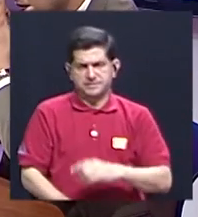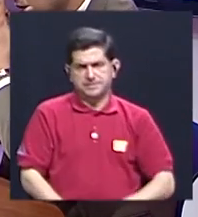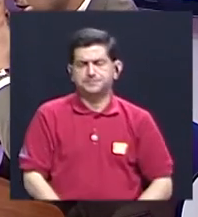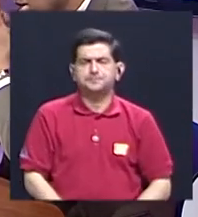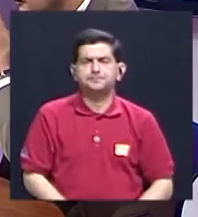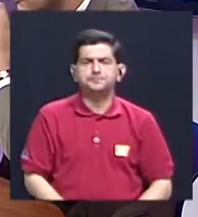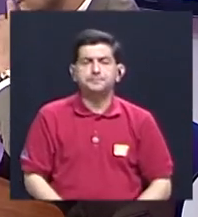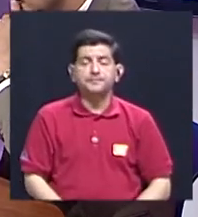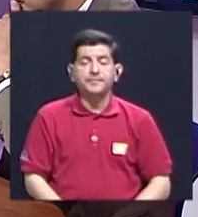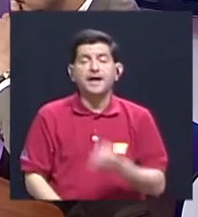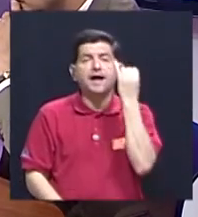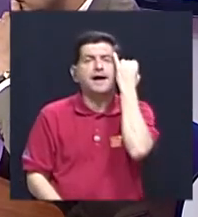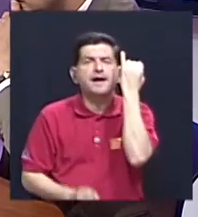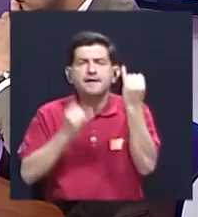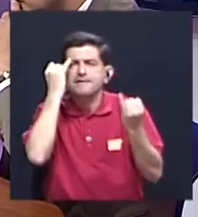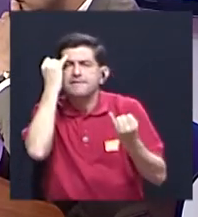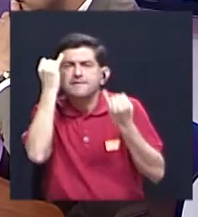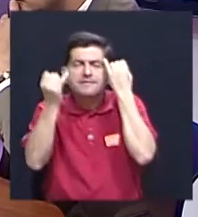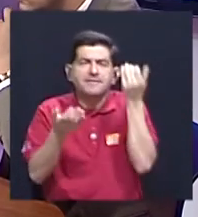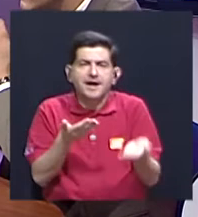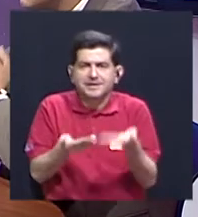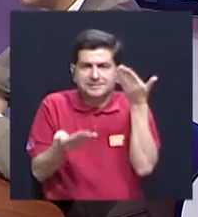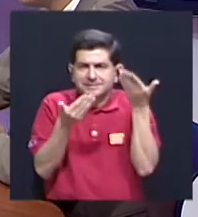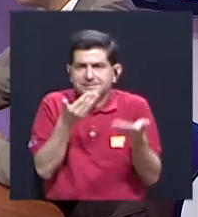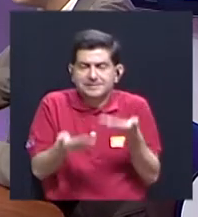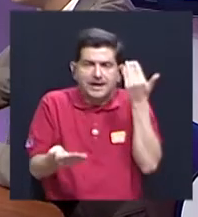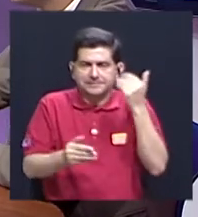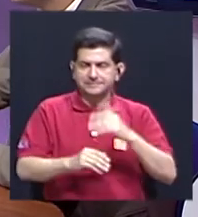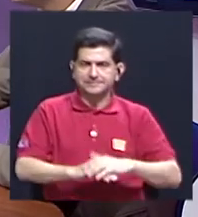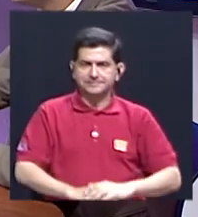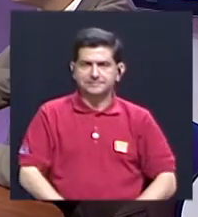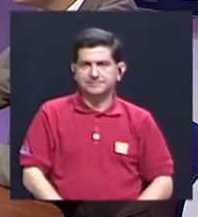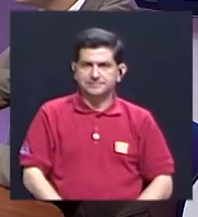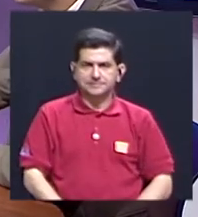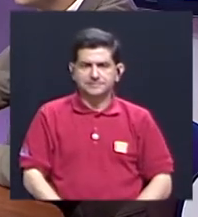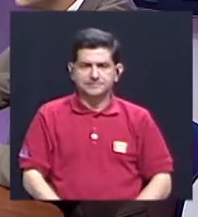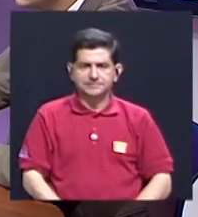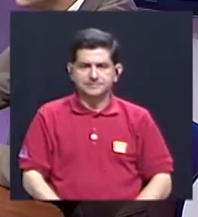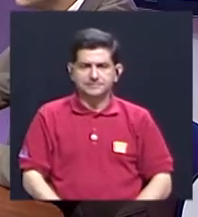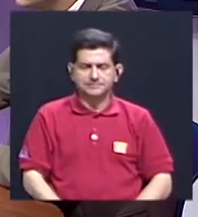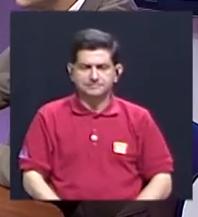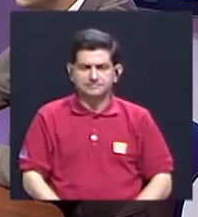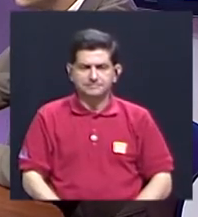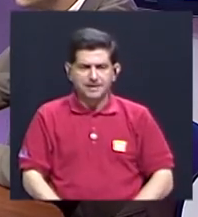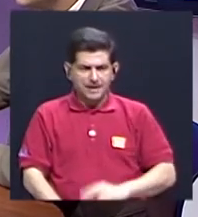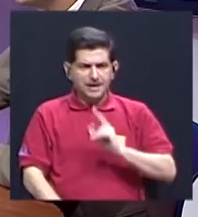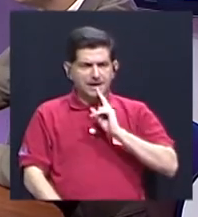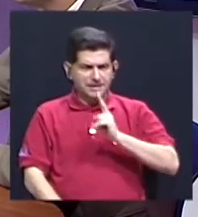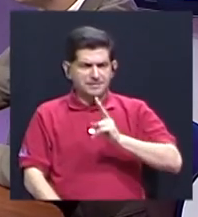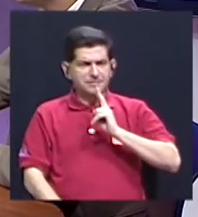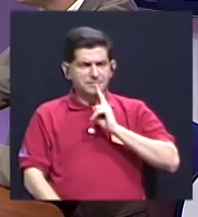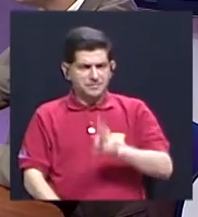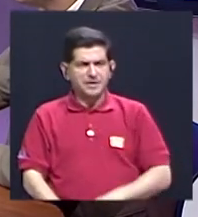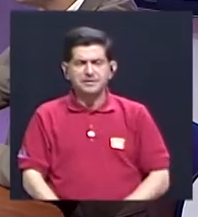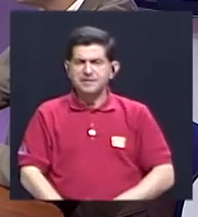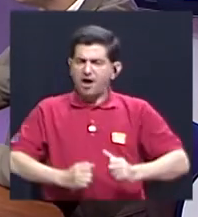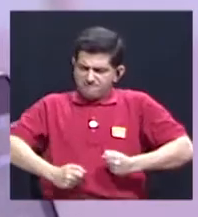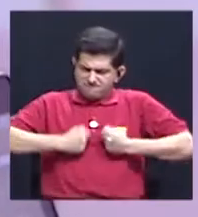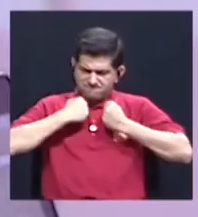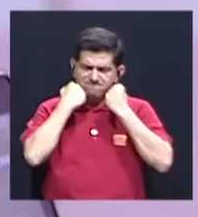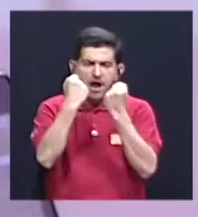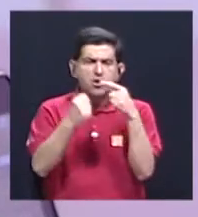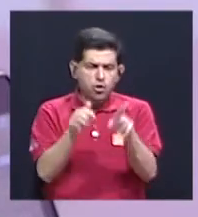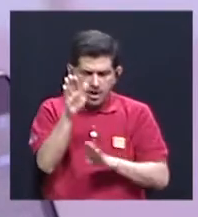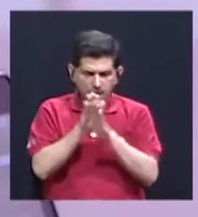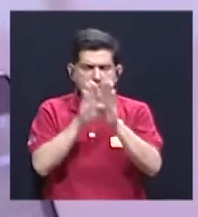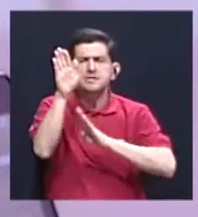las iniciativas casi realmente de un gran heroísmo que ella